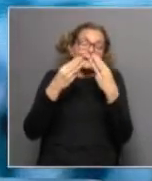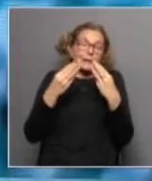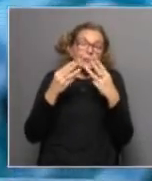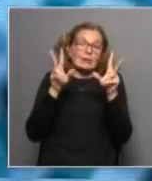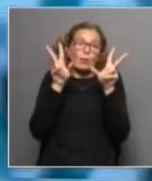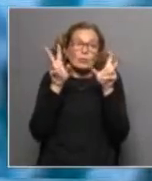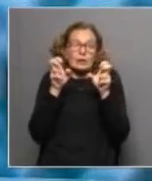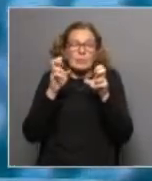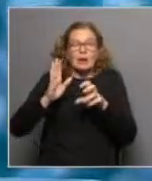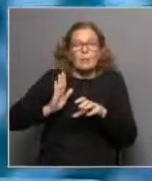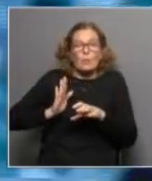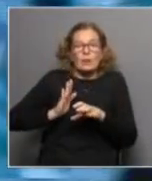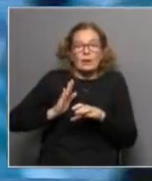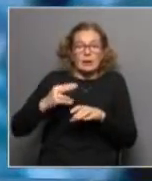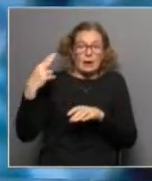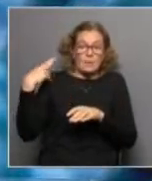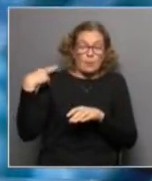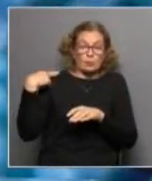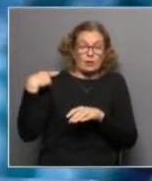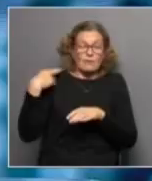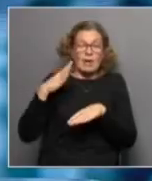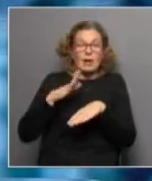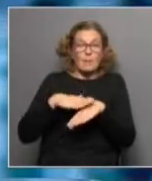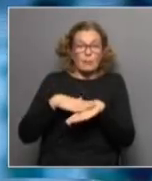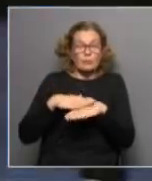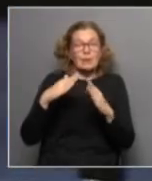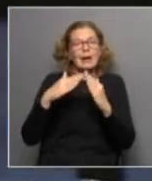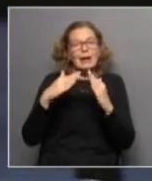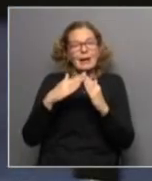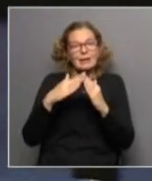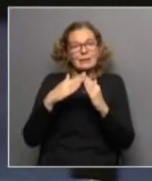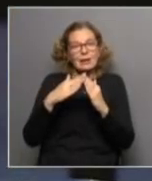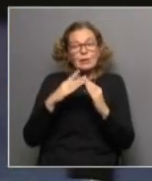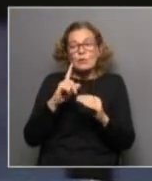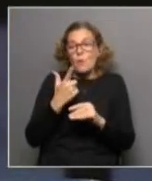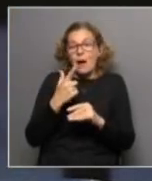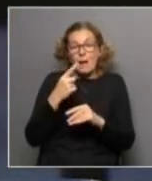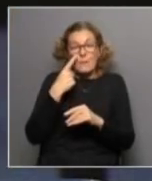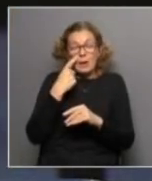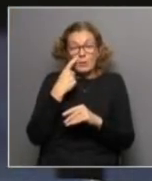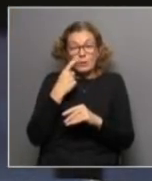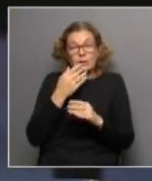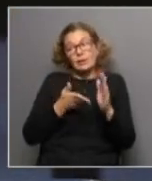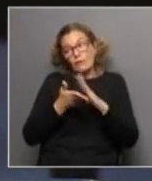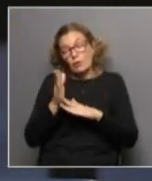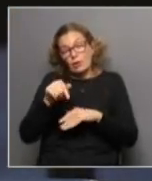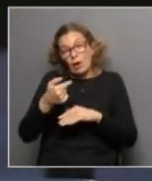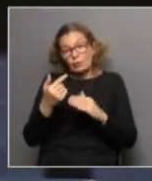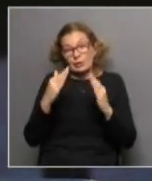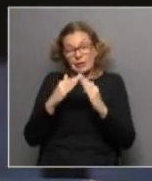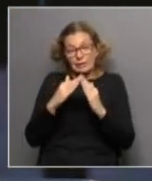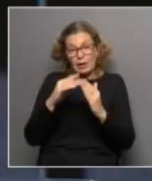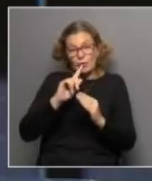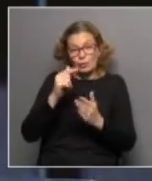mujeres jefas de hogar, una baja presencia de varones que fueron a otros hogares, o sea que no estaban,